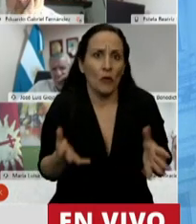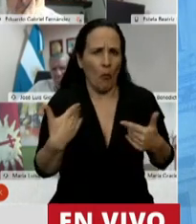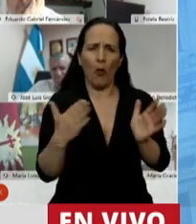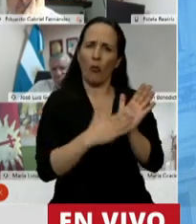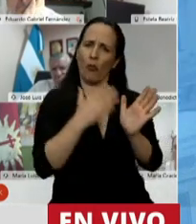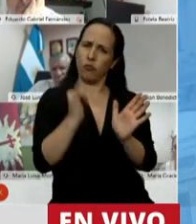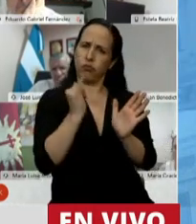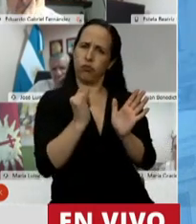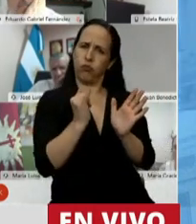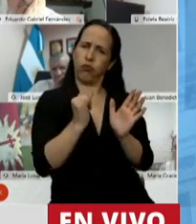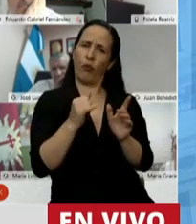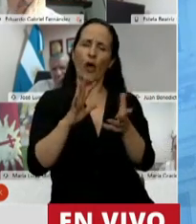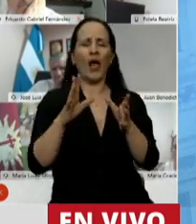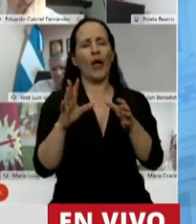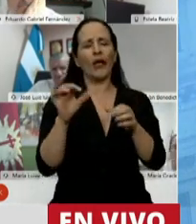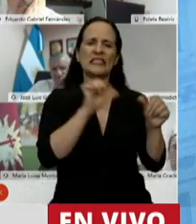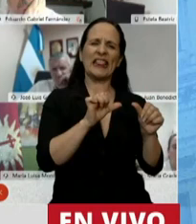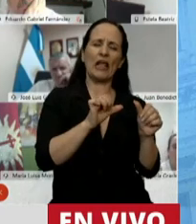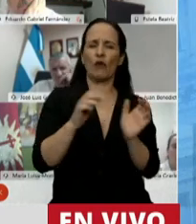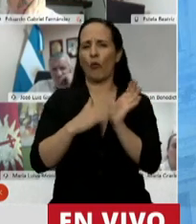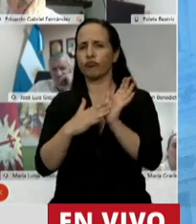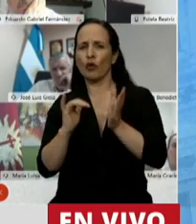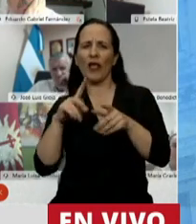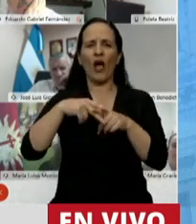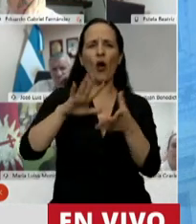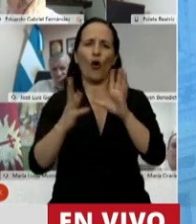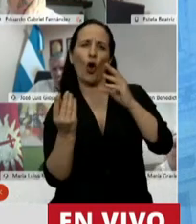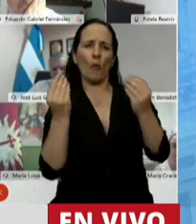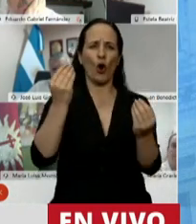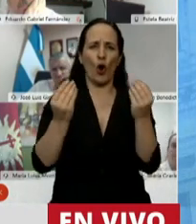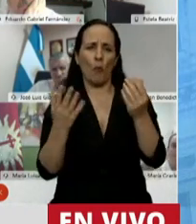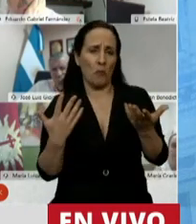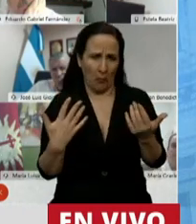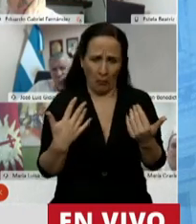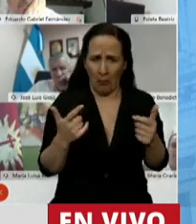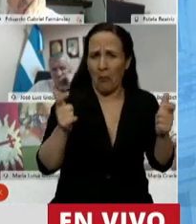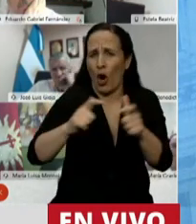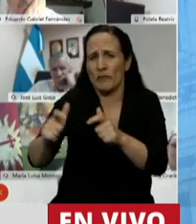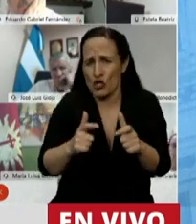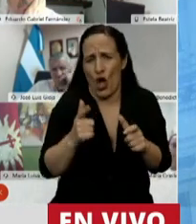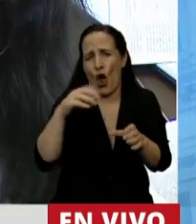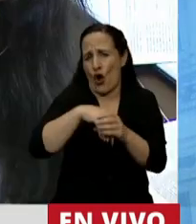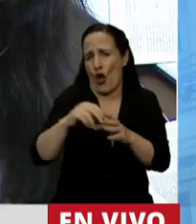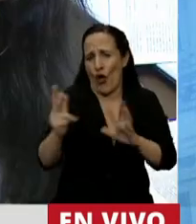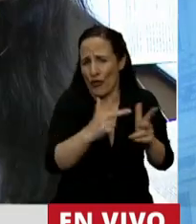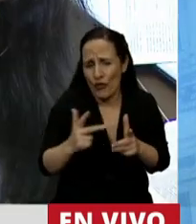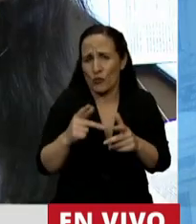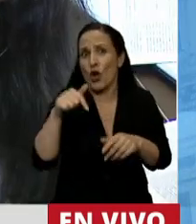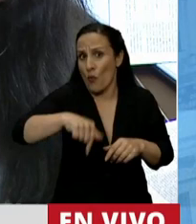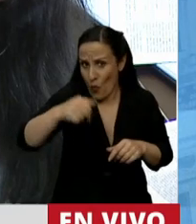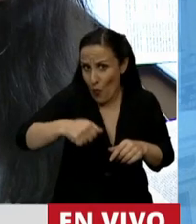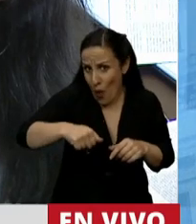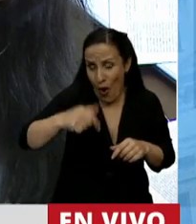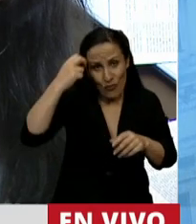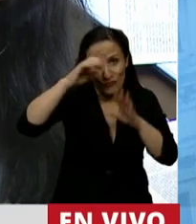científicamente lo que pudiéramos hablar y resolver en las comisiones, en nuestras discusiones y lo que hablemos en este